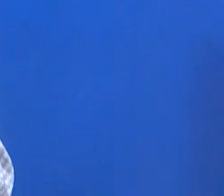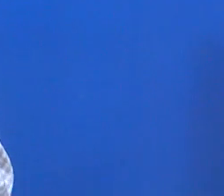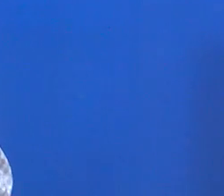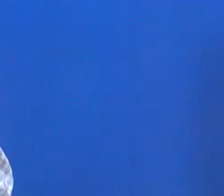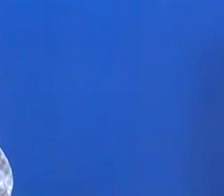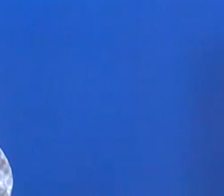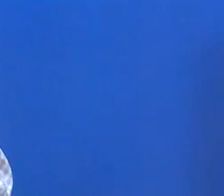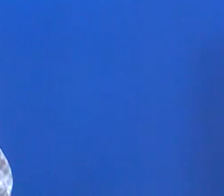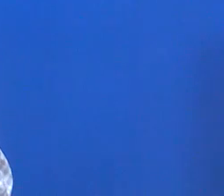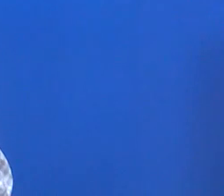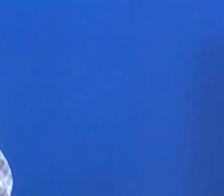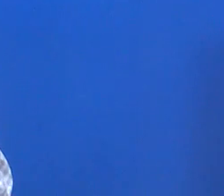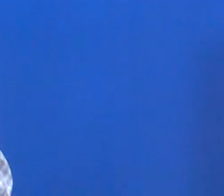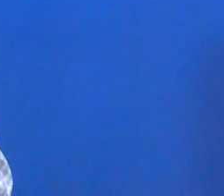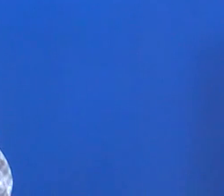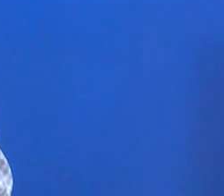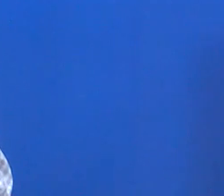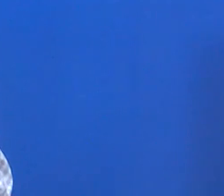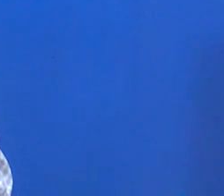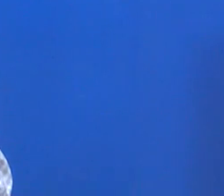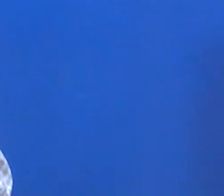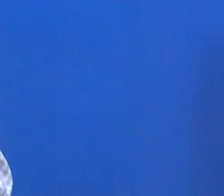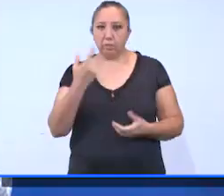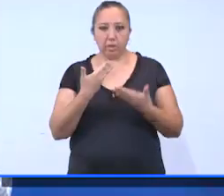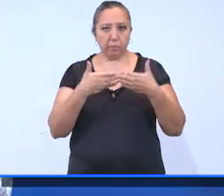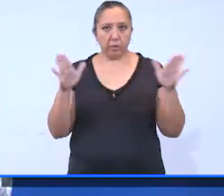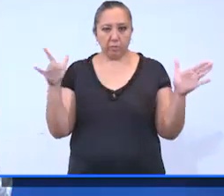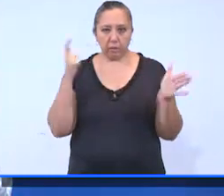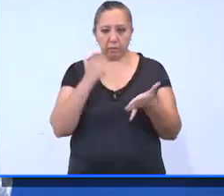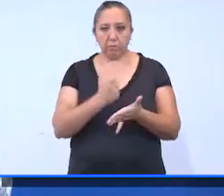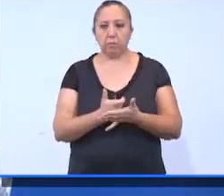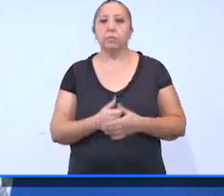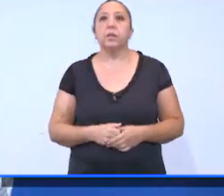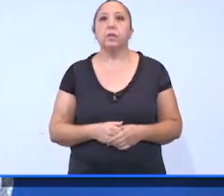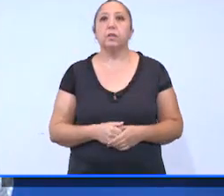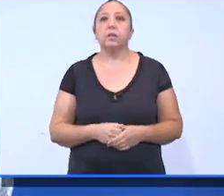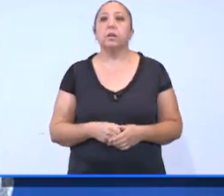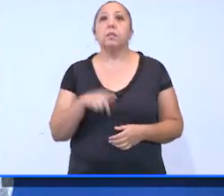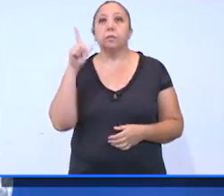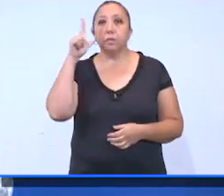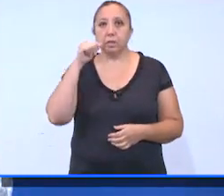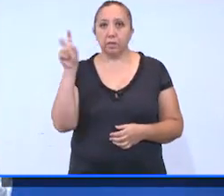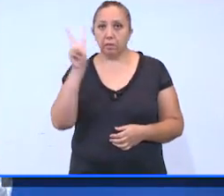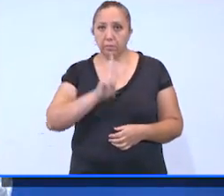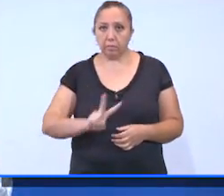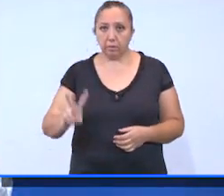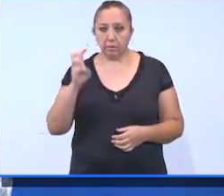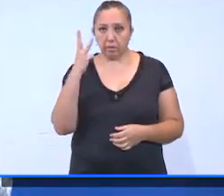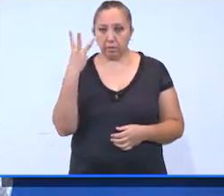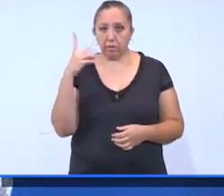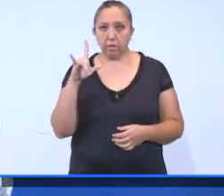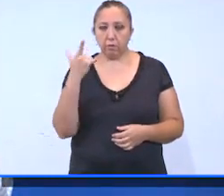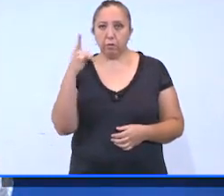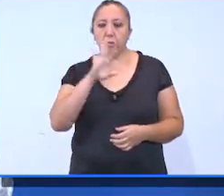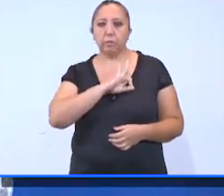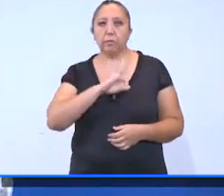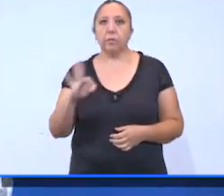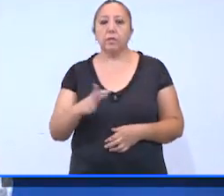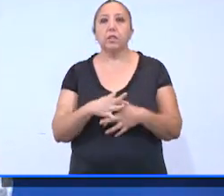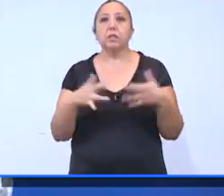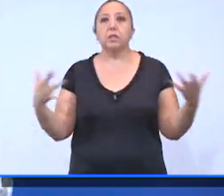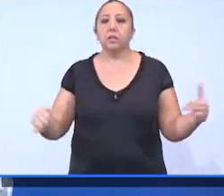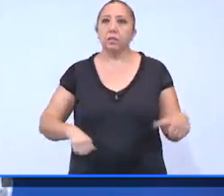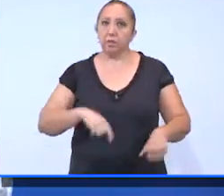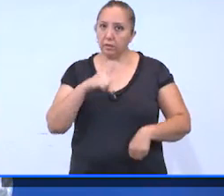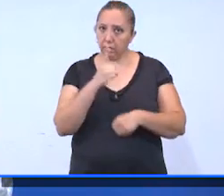Esto quiere decir que continuaremos en la Ola 1 de reapertura económica. A partir de mañana viernes 3 de julio se podrán realizar las